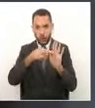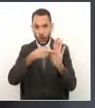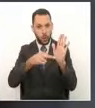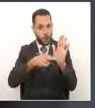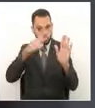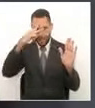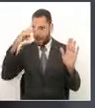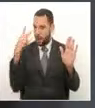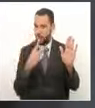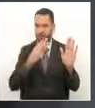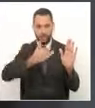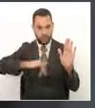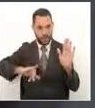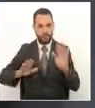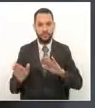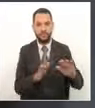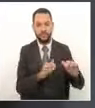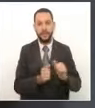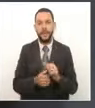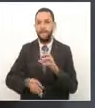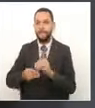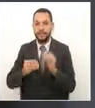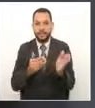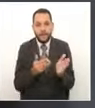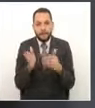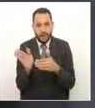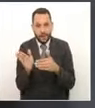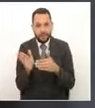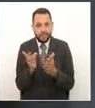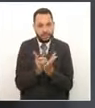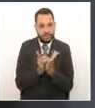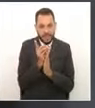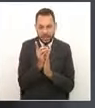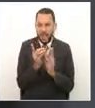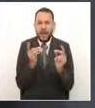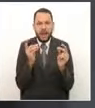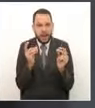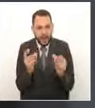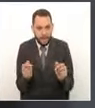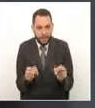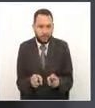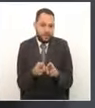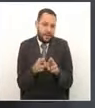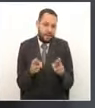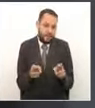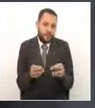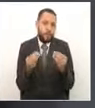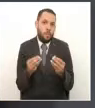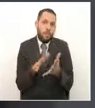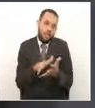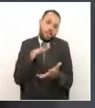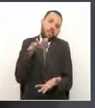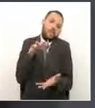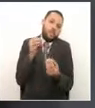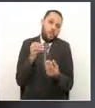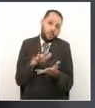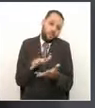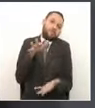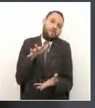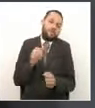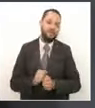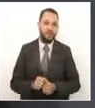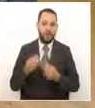importante. Entonces, para contarles de nuestro plan de desarrollo, así muy grueso, porque es un documento que lo tienes en la mano,